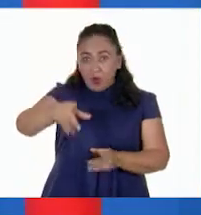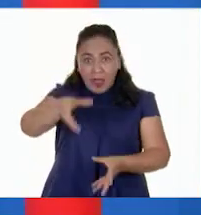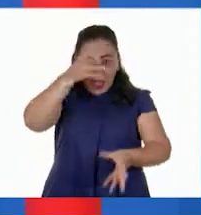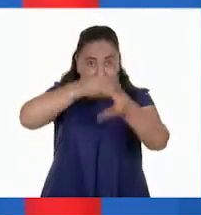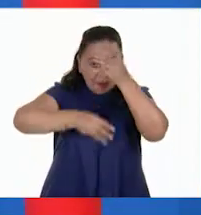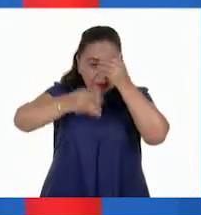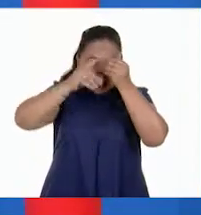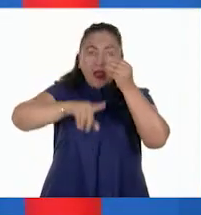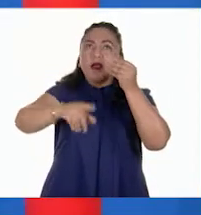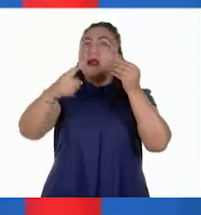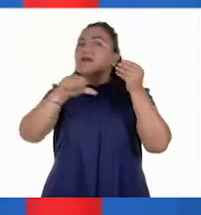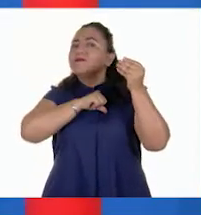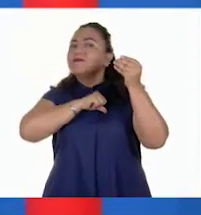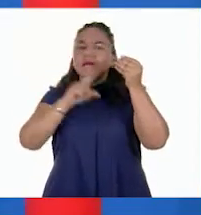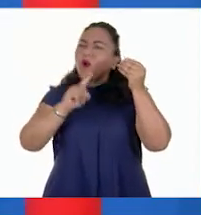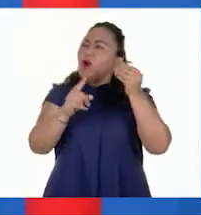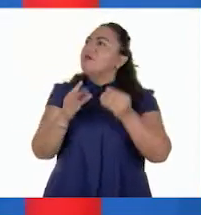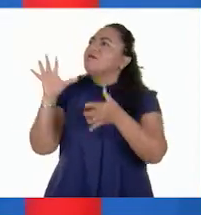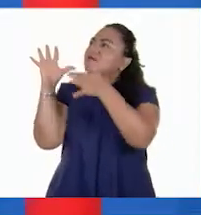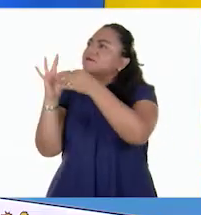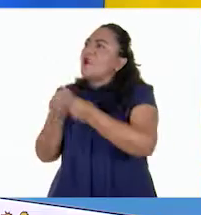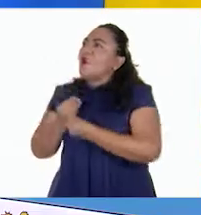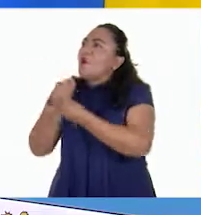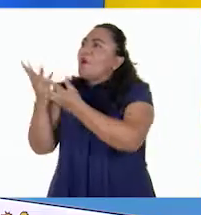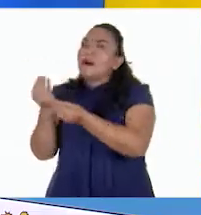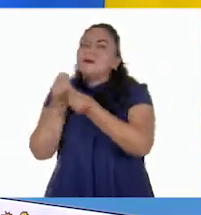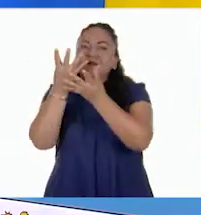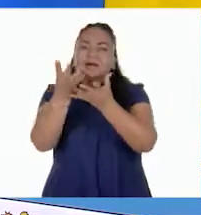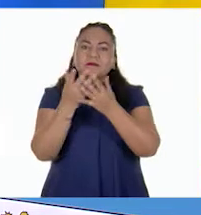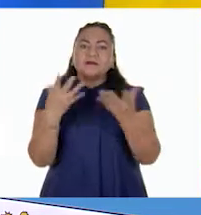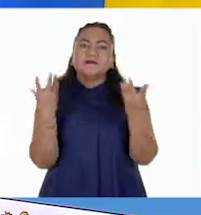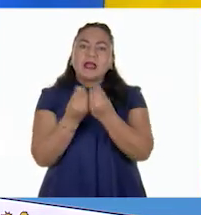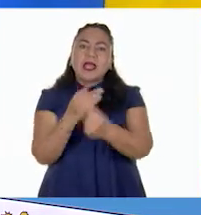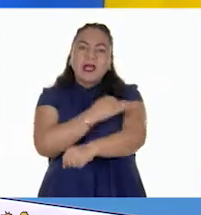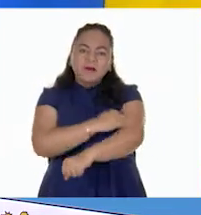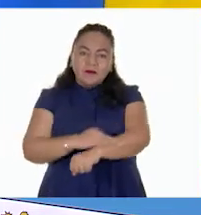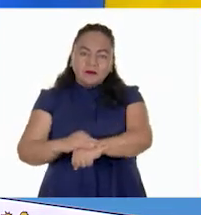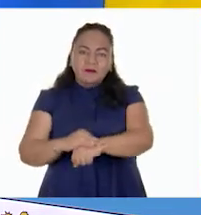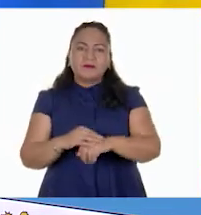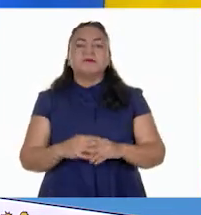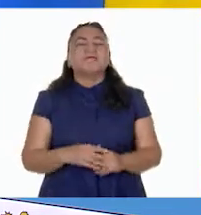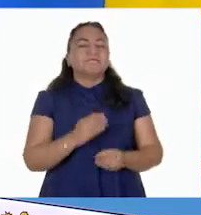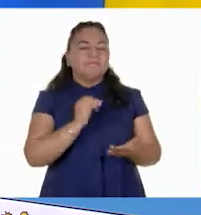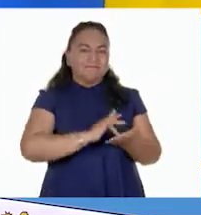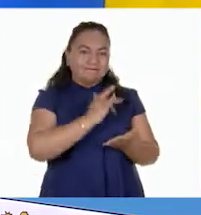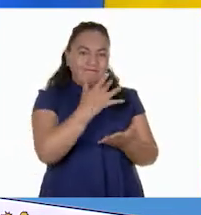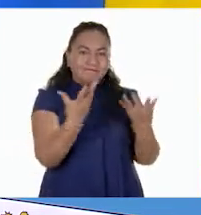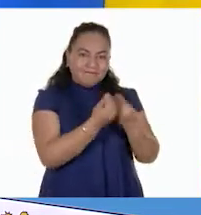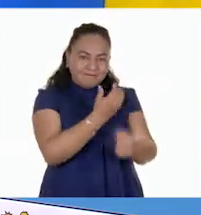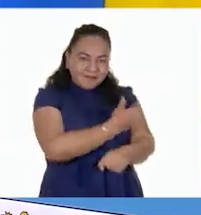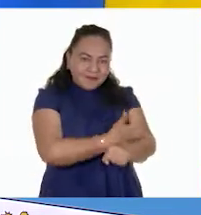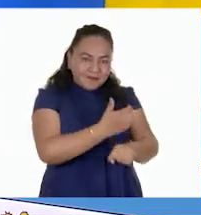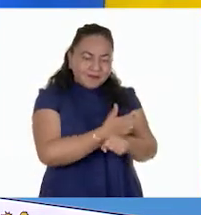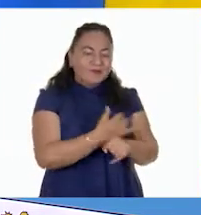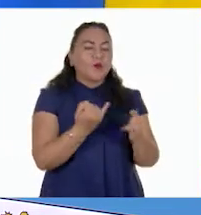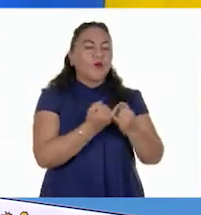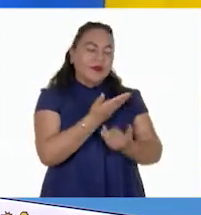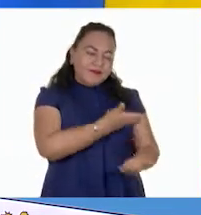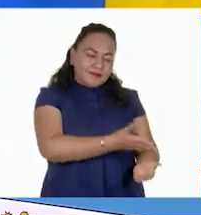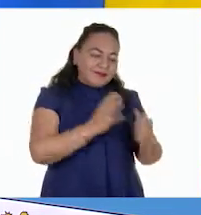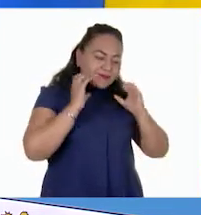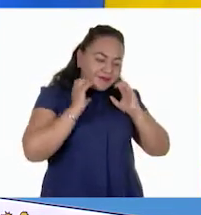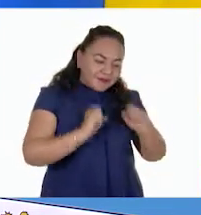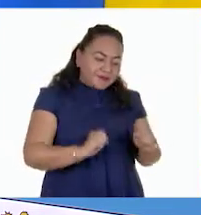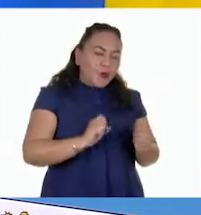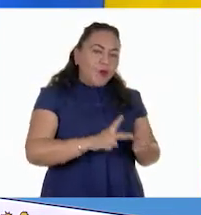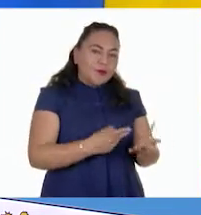con quien viven en casa. Bien, pues muchas gracias por acompañarnos y también Alejandra por